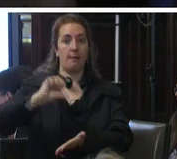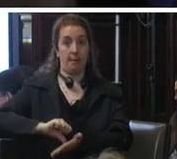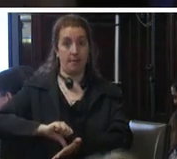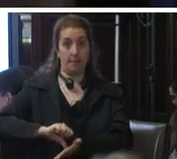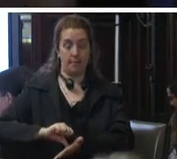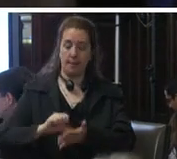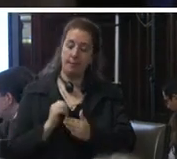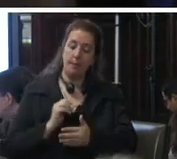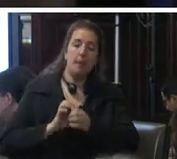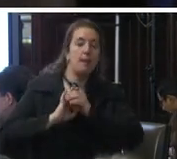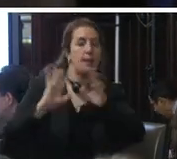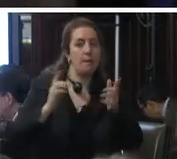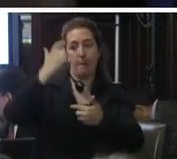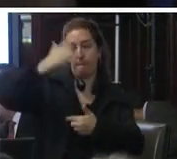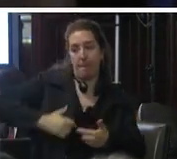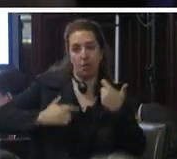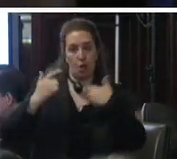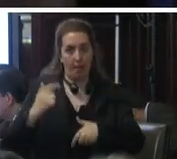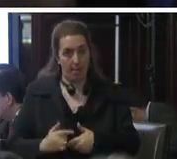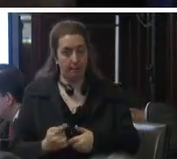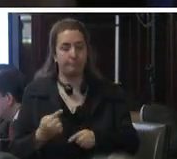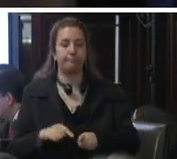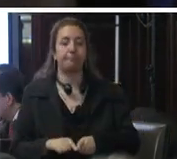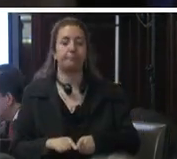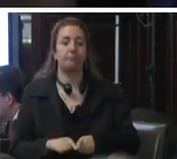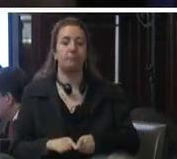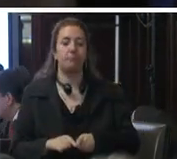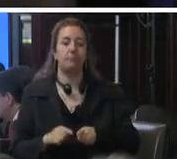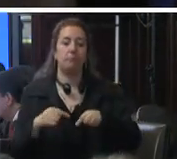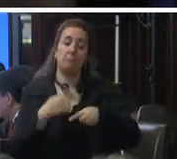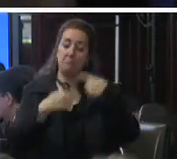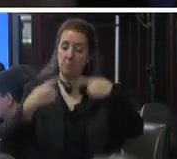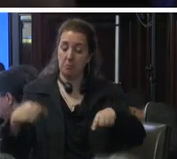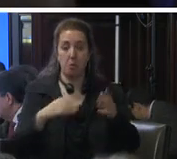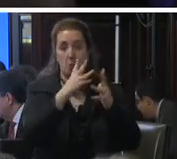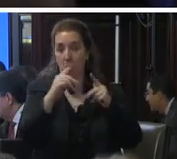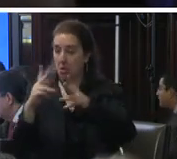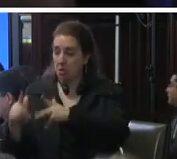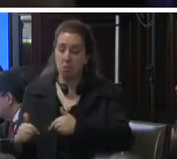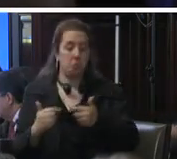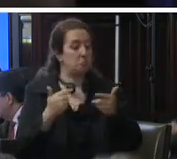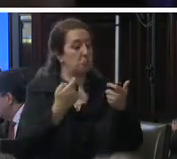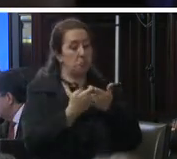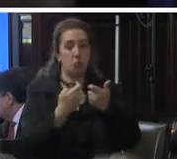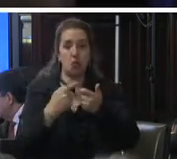de la personalidad y de la salud desde entonces diversas organizaciones de la sociedad civil